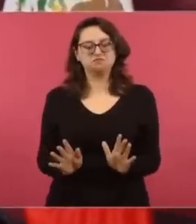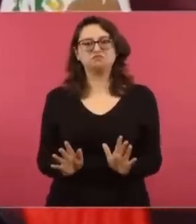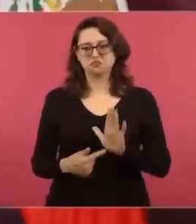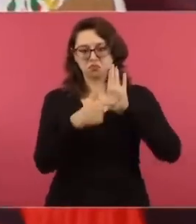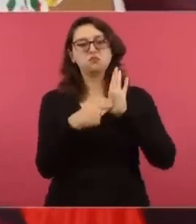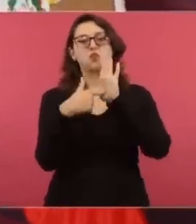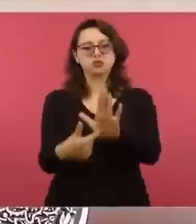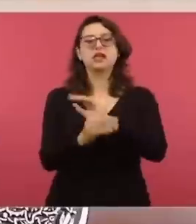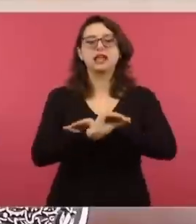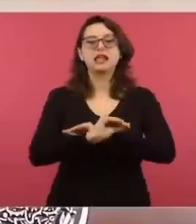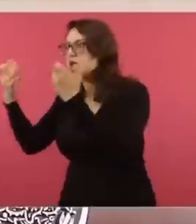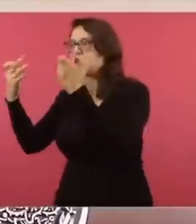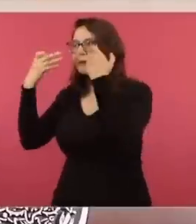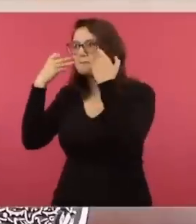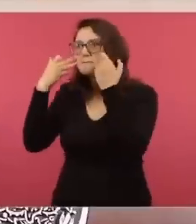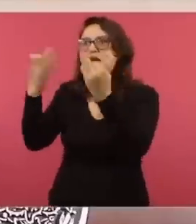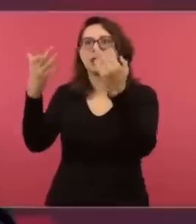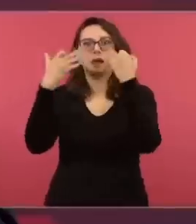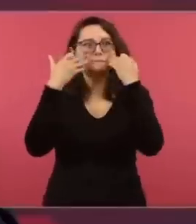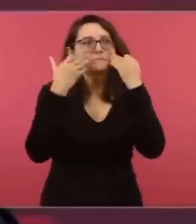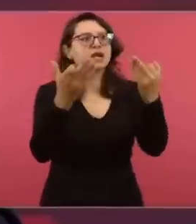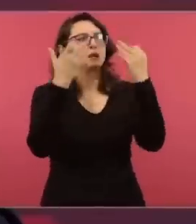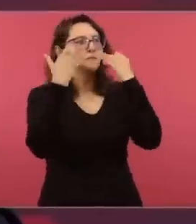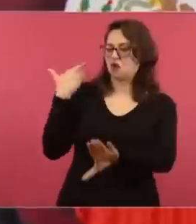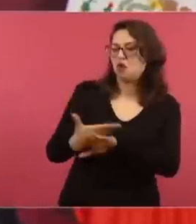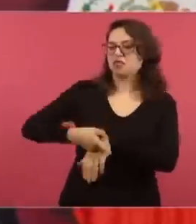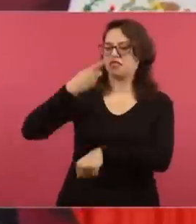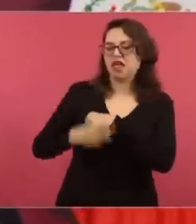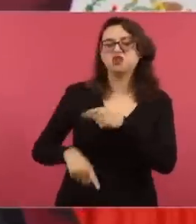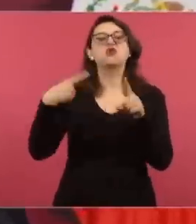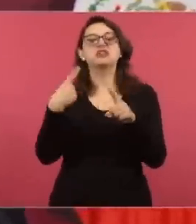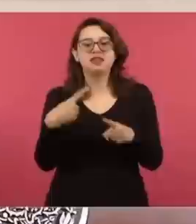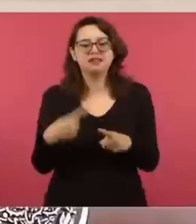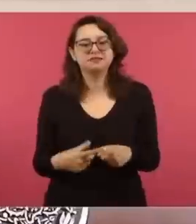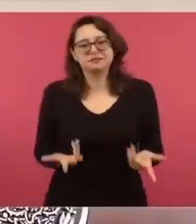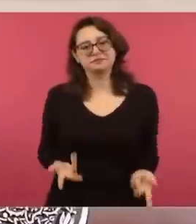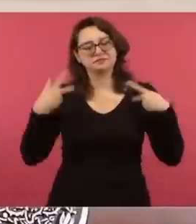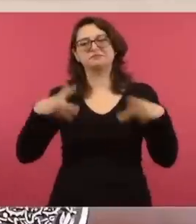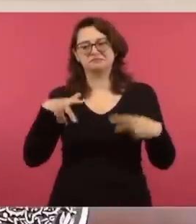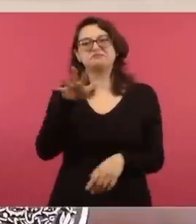manifiesto cómo actúa el bloque conservador en México. ¿Quién es quién?